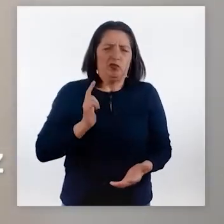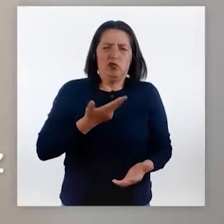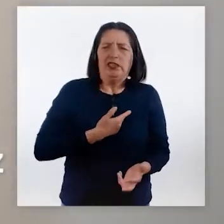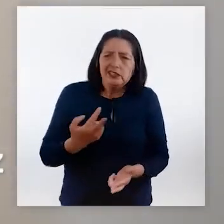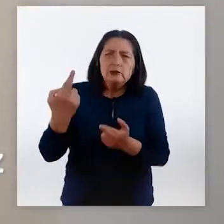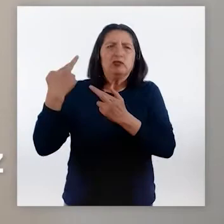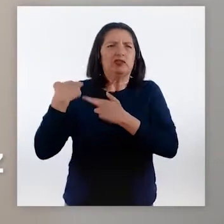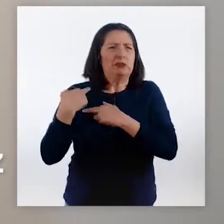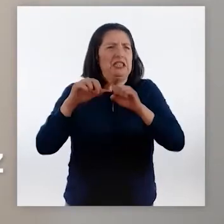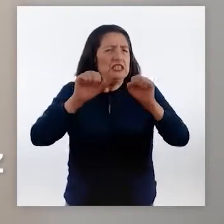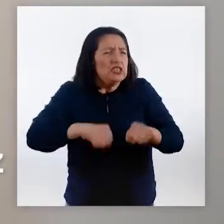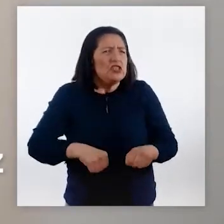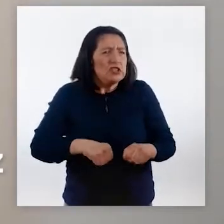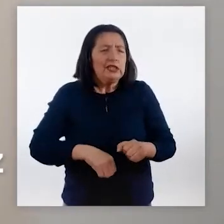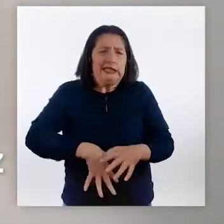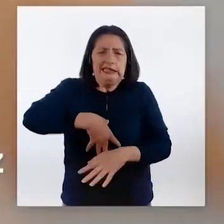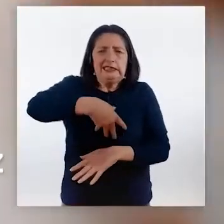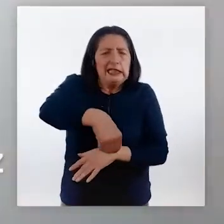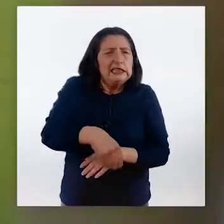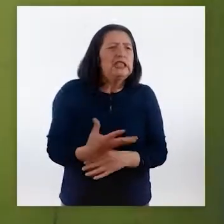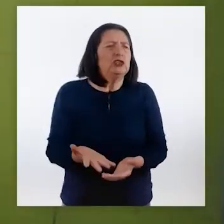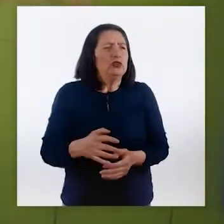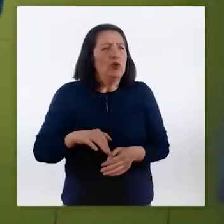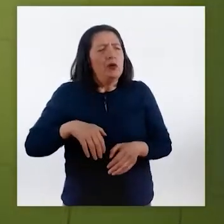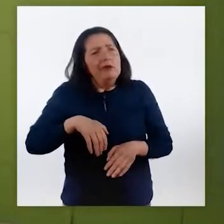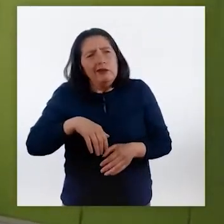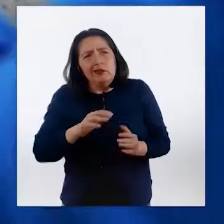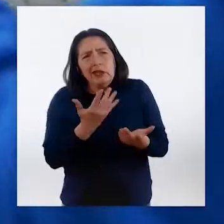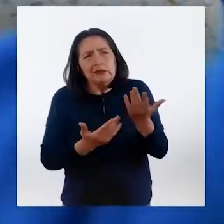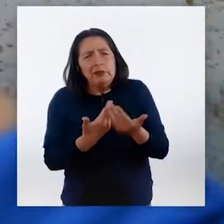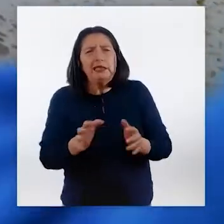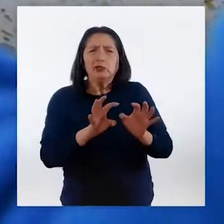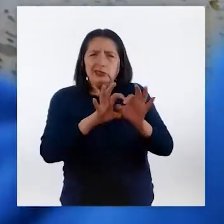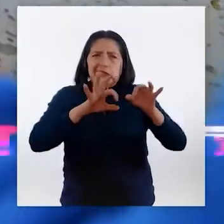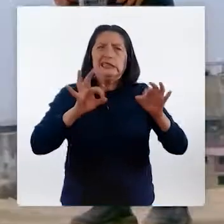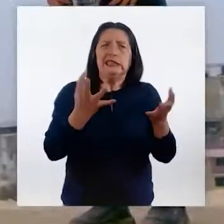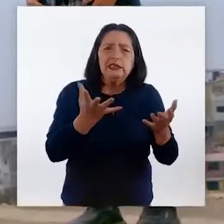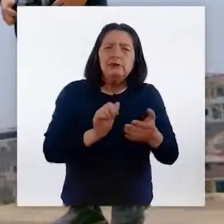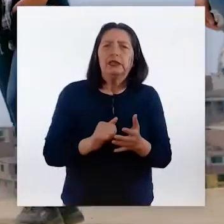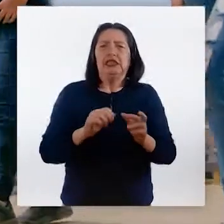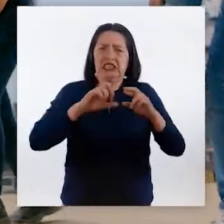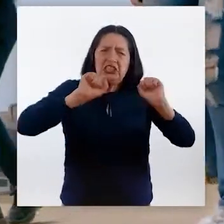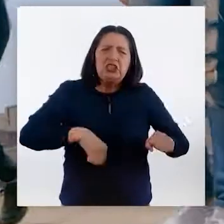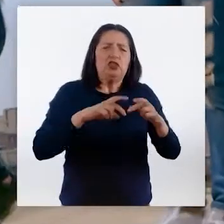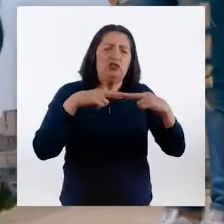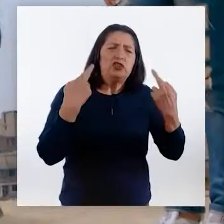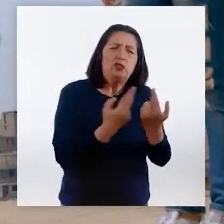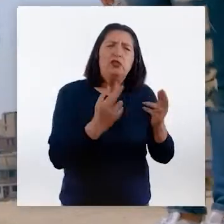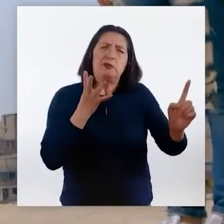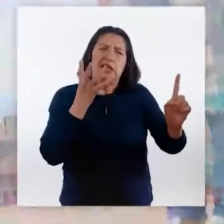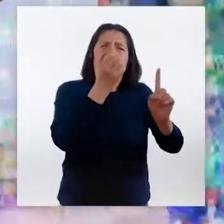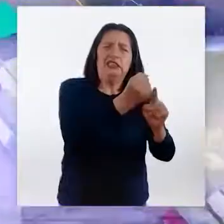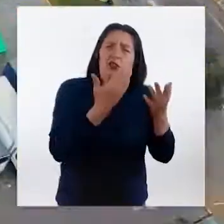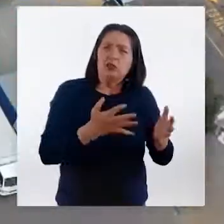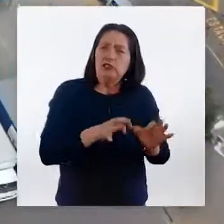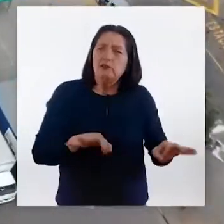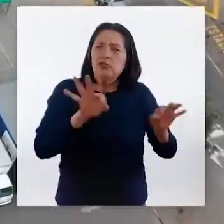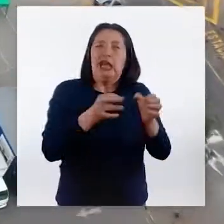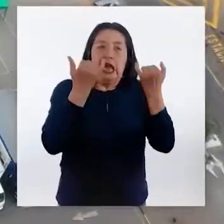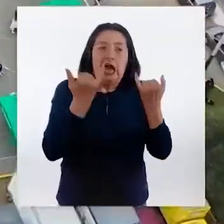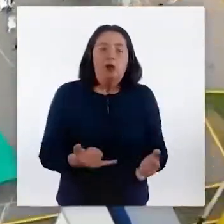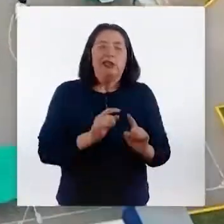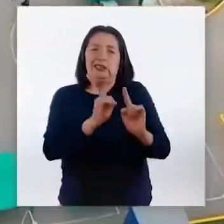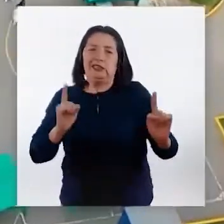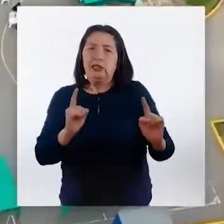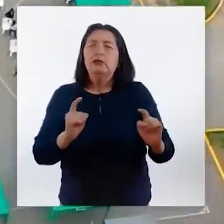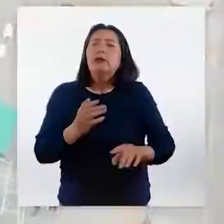futuro está en nuestras manos. Caminando con las manos limpias. Y aunque nos reunimos para lograr grandes cosas, es momento